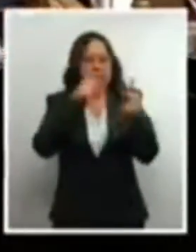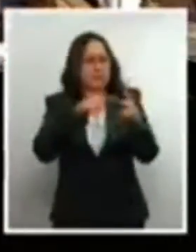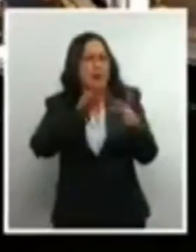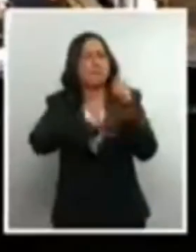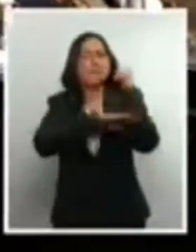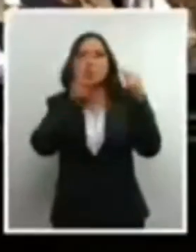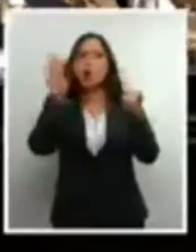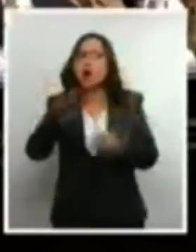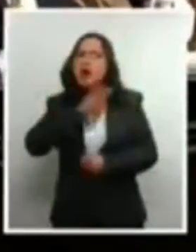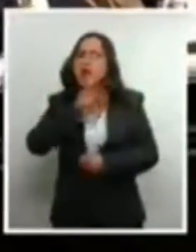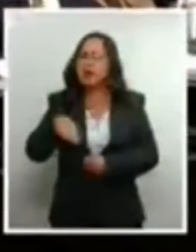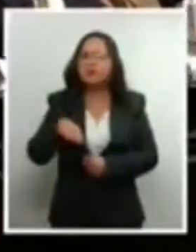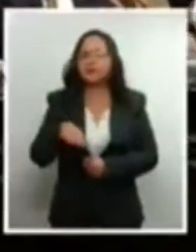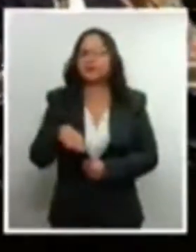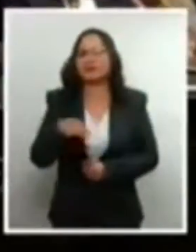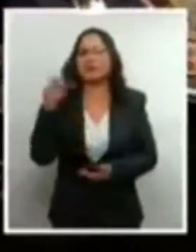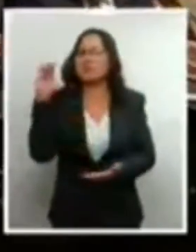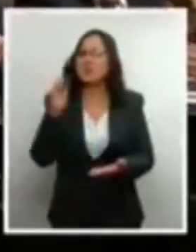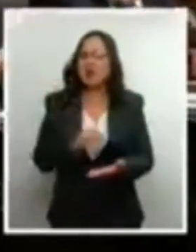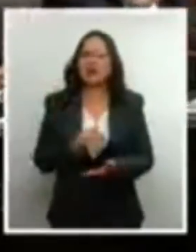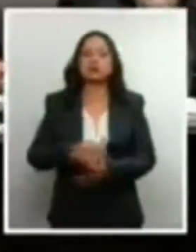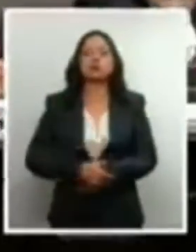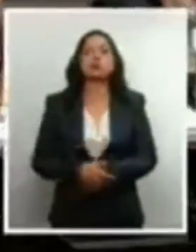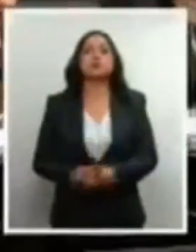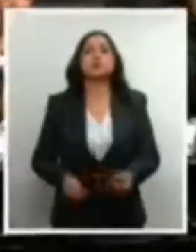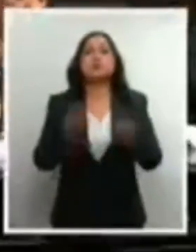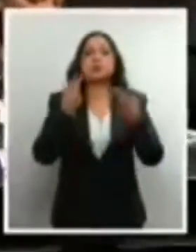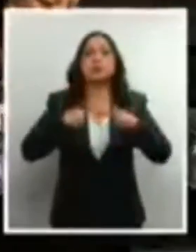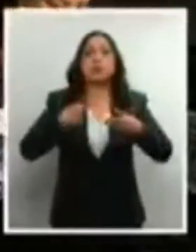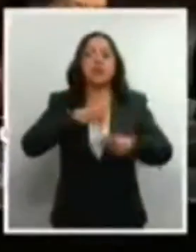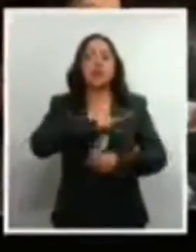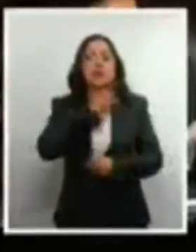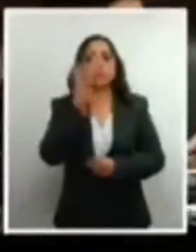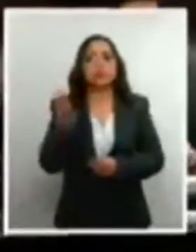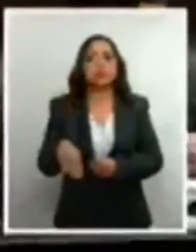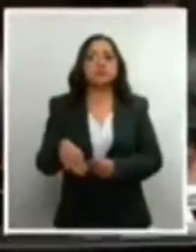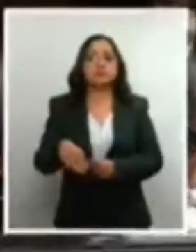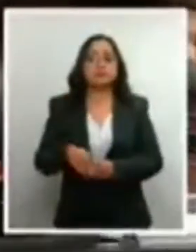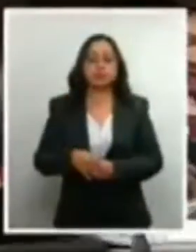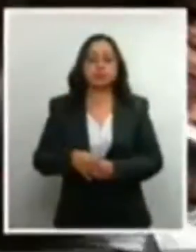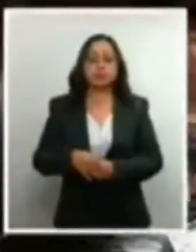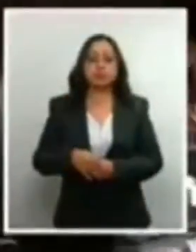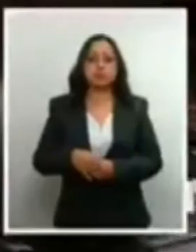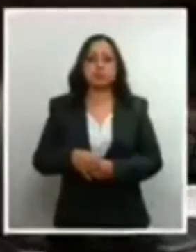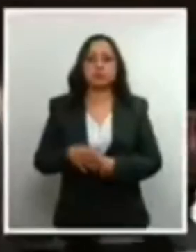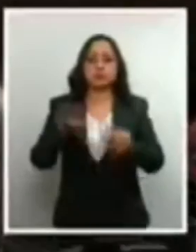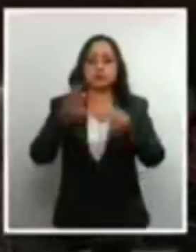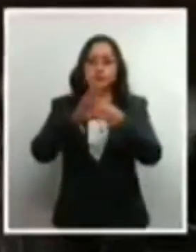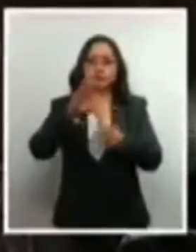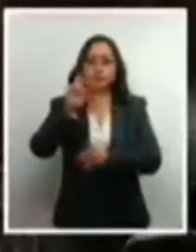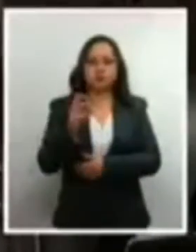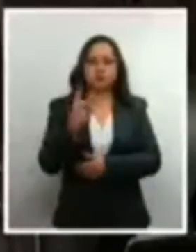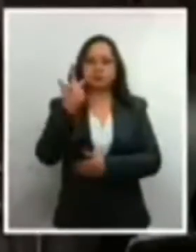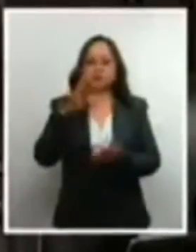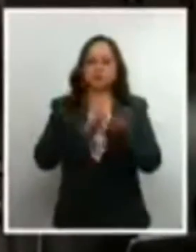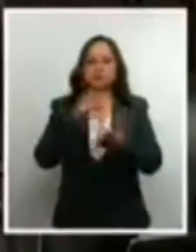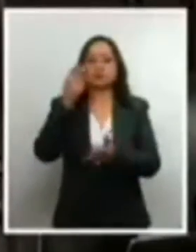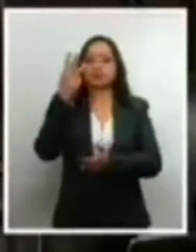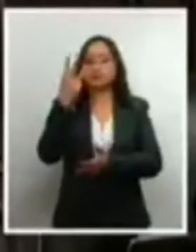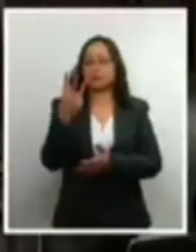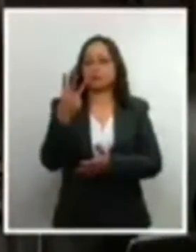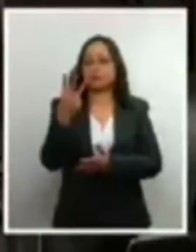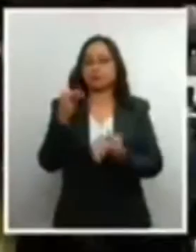Así tenemos que la tasa de mortalidad materna en general es de 38.3